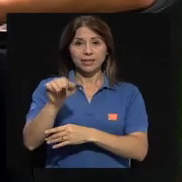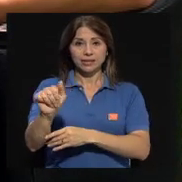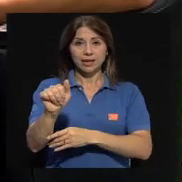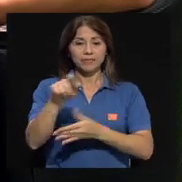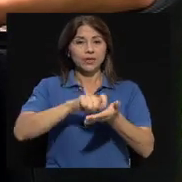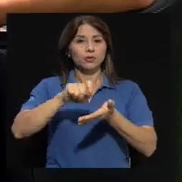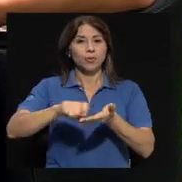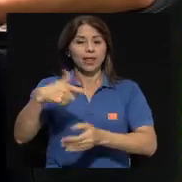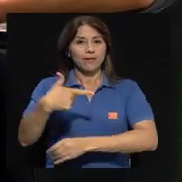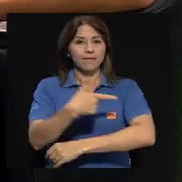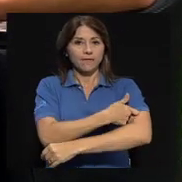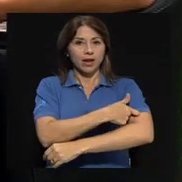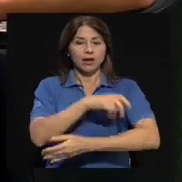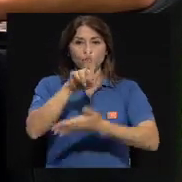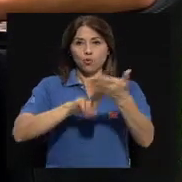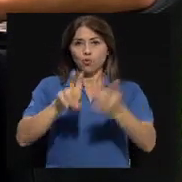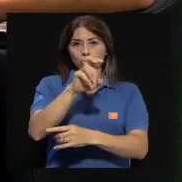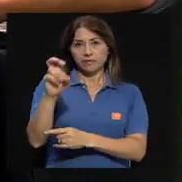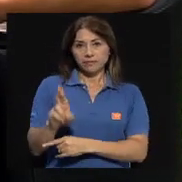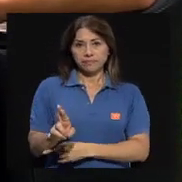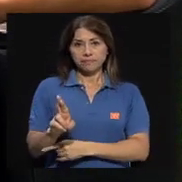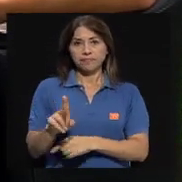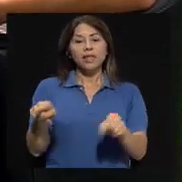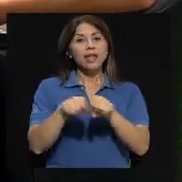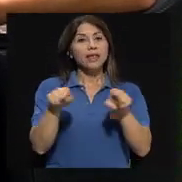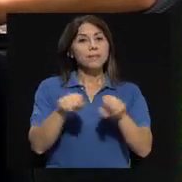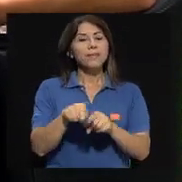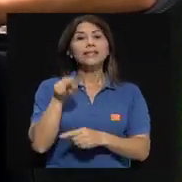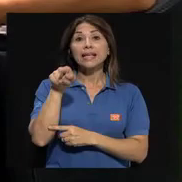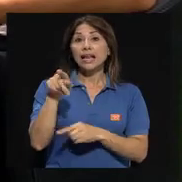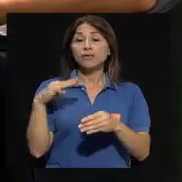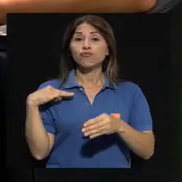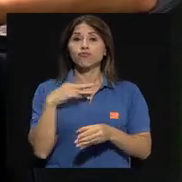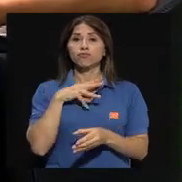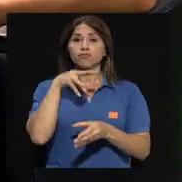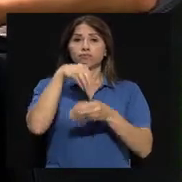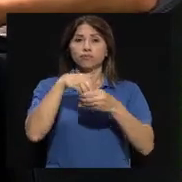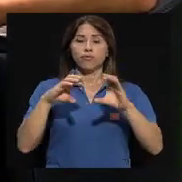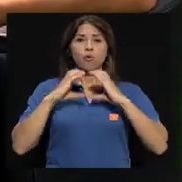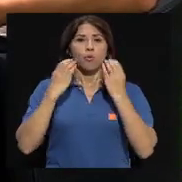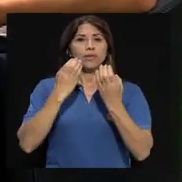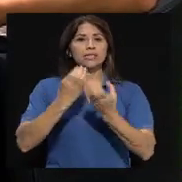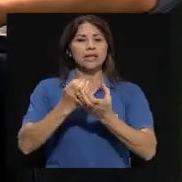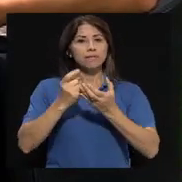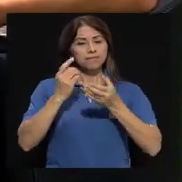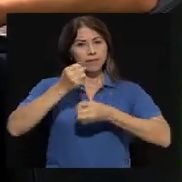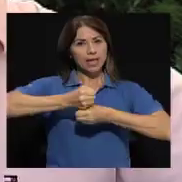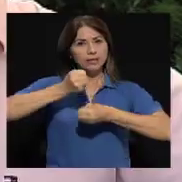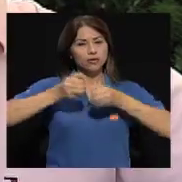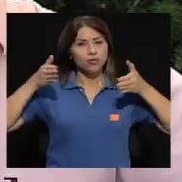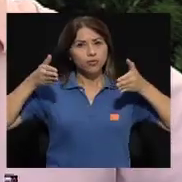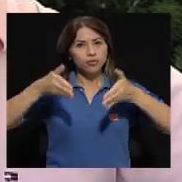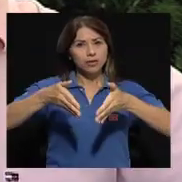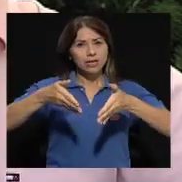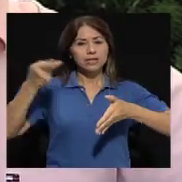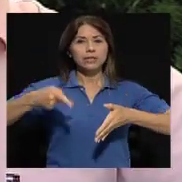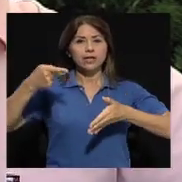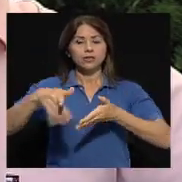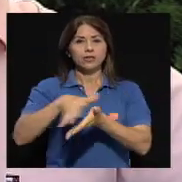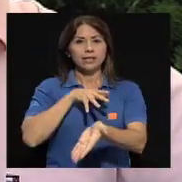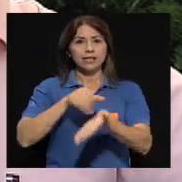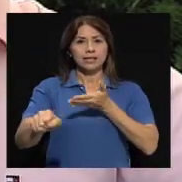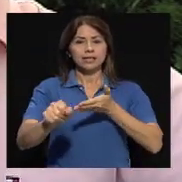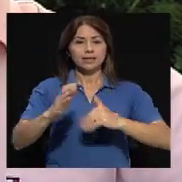de la Escuela de Enfermería de la Universidad de Costa Rica, y además, es miembro del Comité de Gestión de Riesgos y Desastres de la